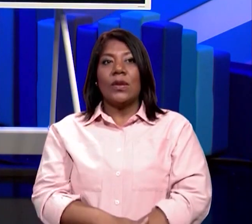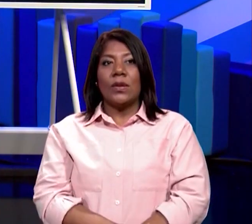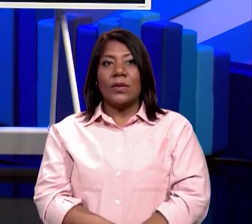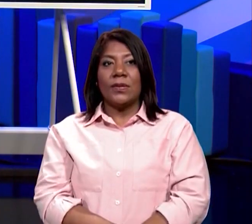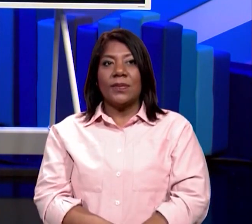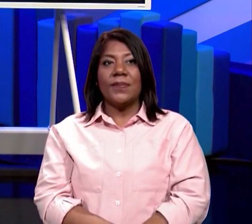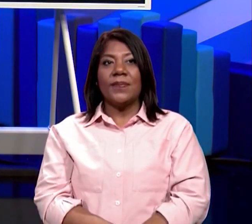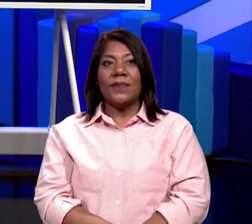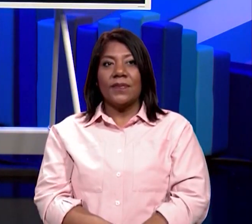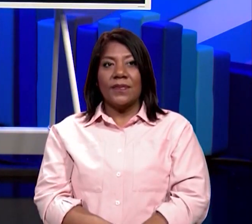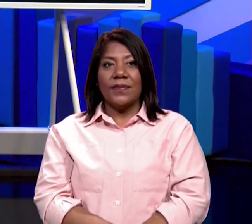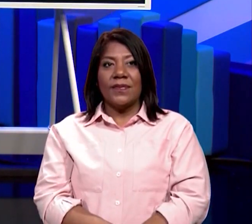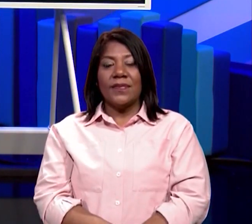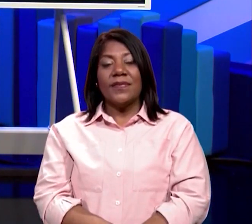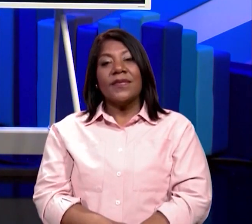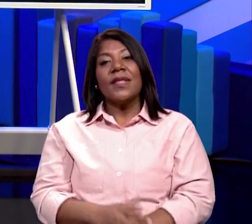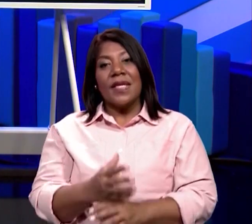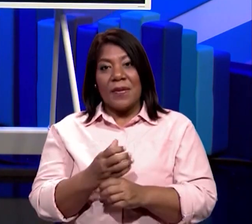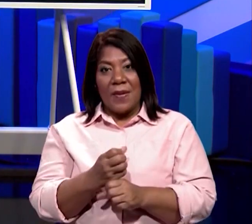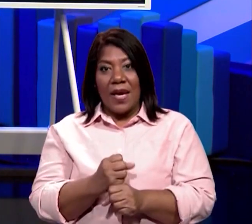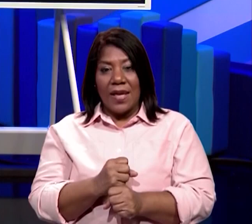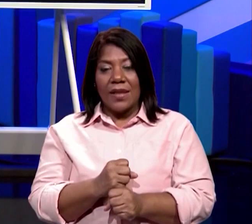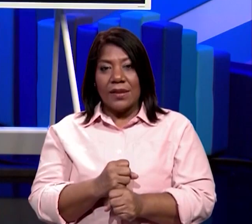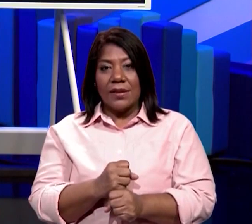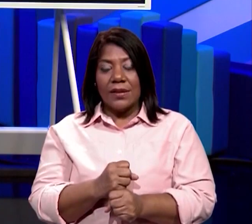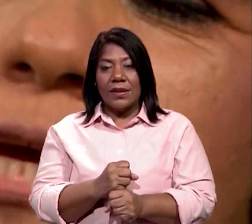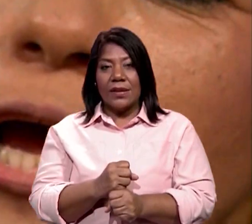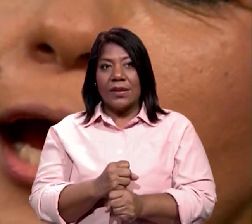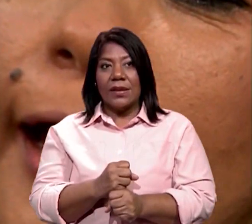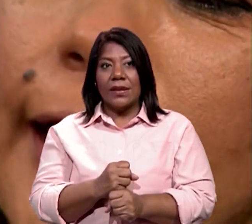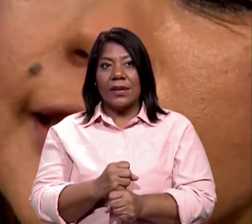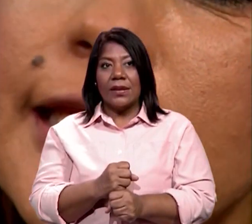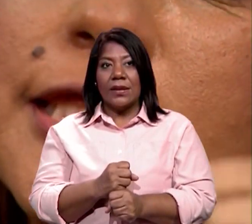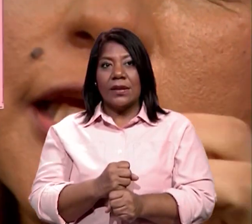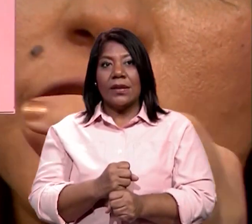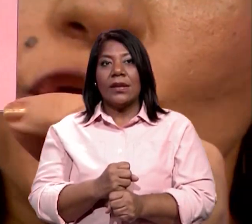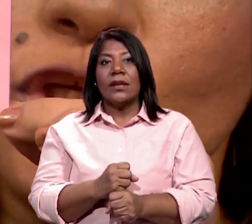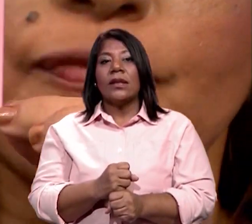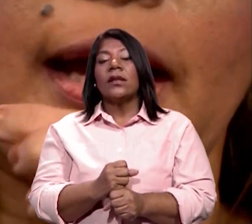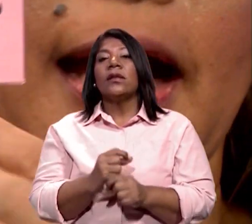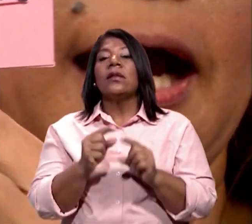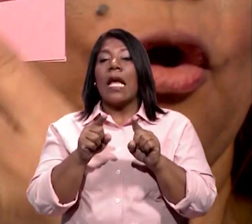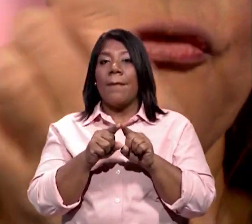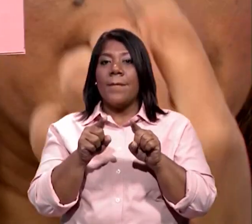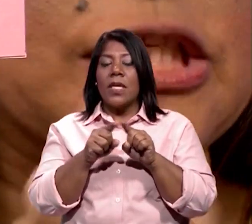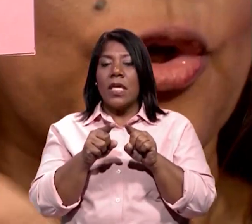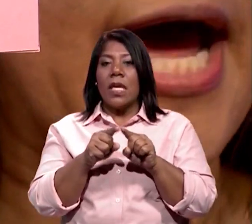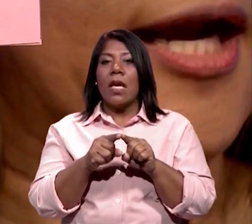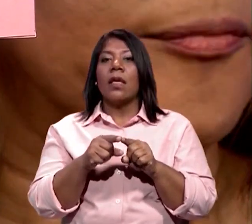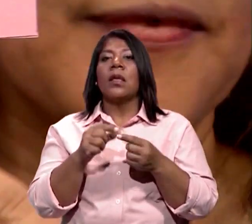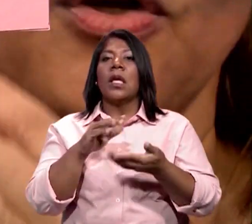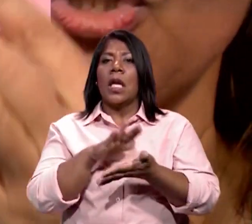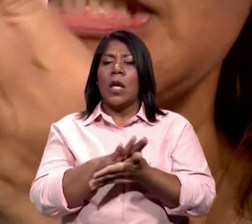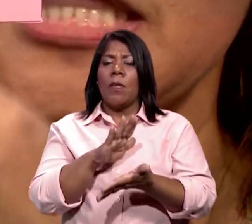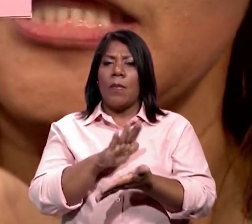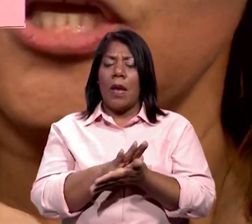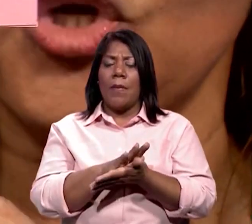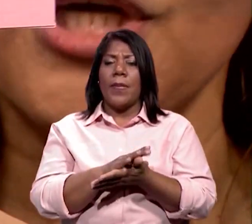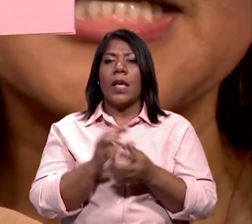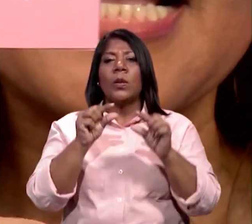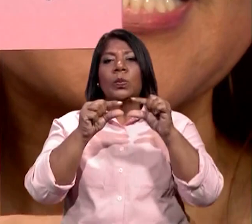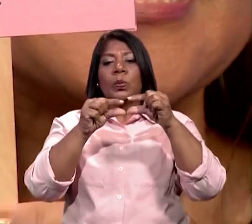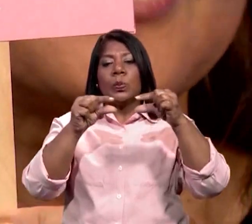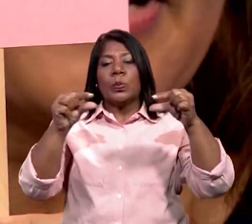van a realizar los cintillos, van a confeccionar los